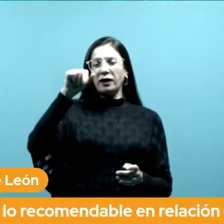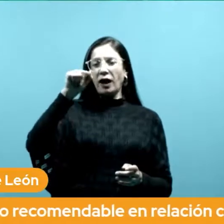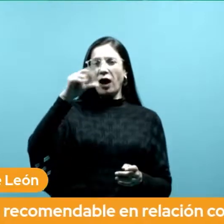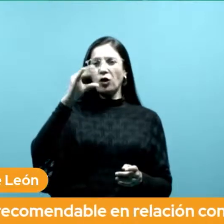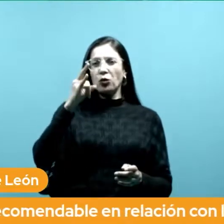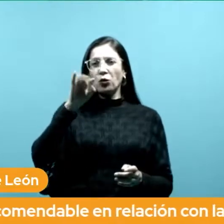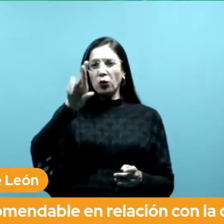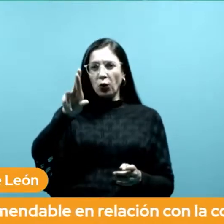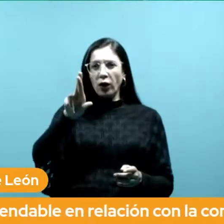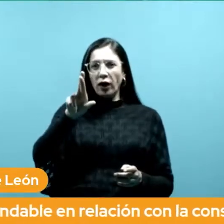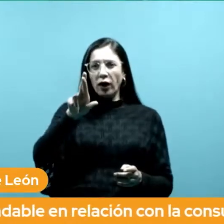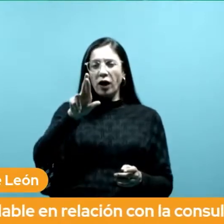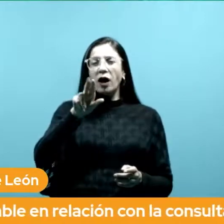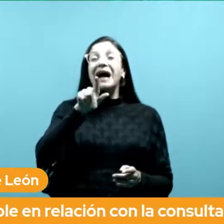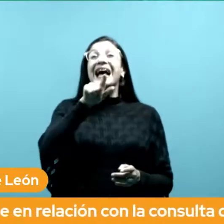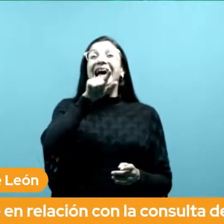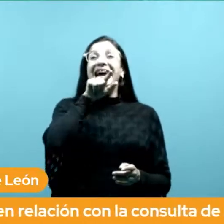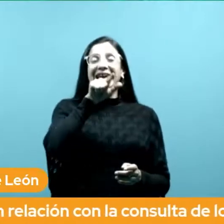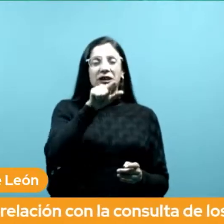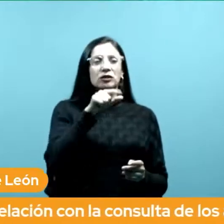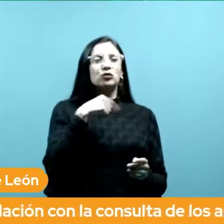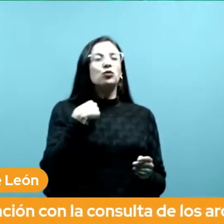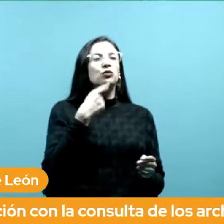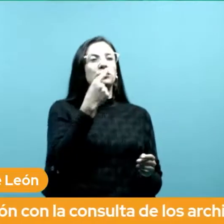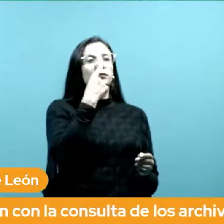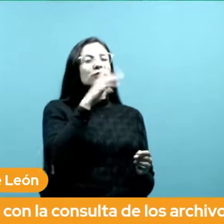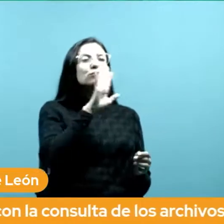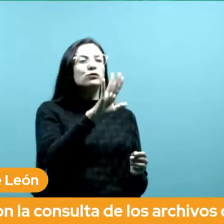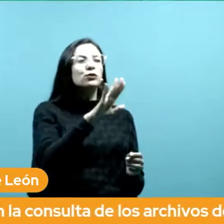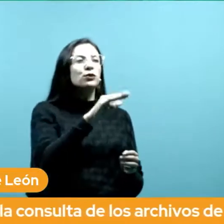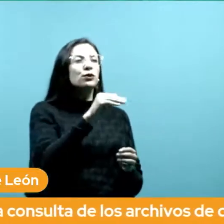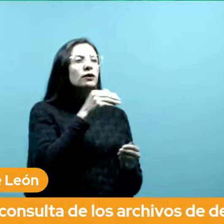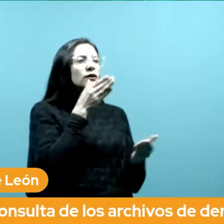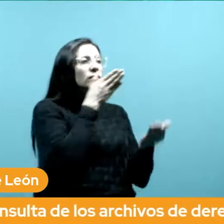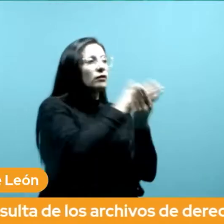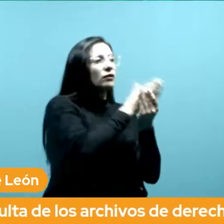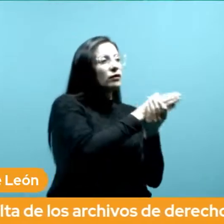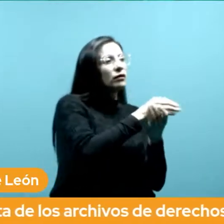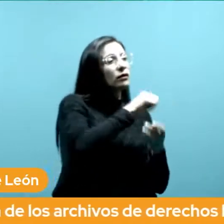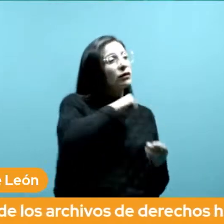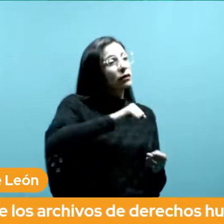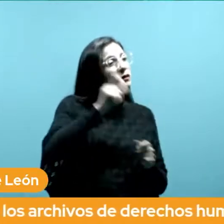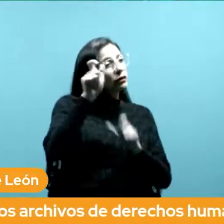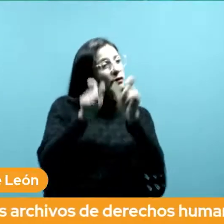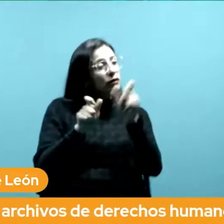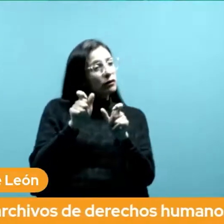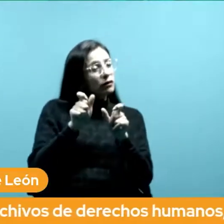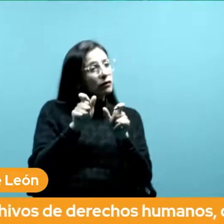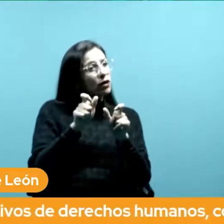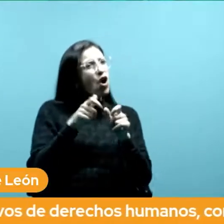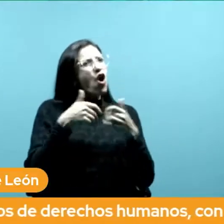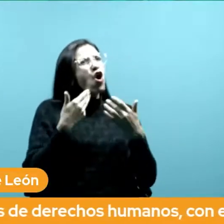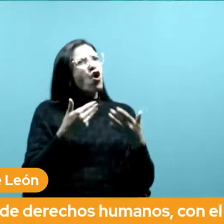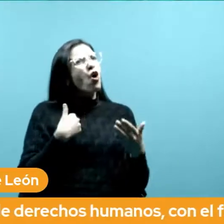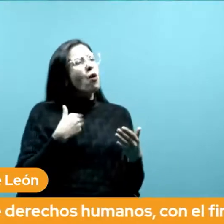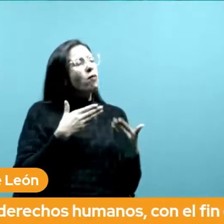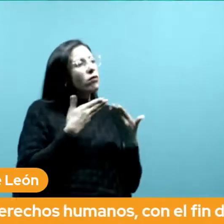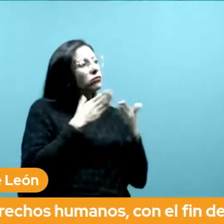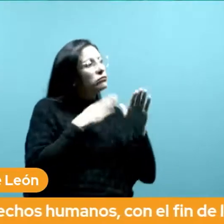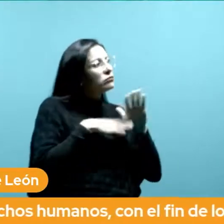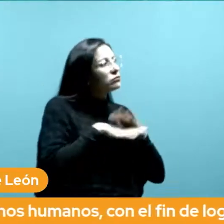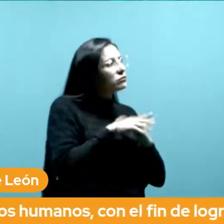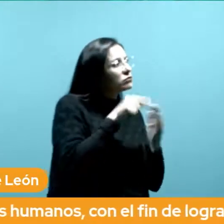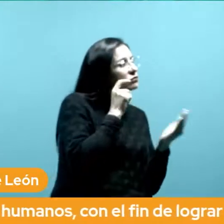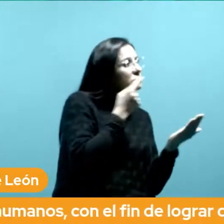relación con la consulta de los archivos de derechos humanos con el fin de lograr que esta consulta sea más efectiva es detenernos en